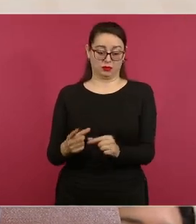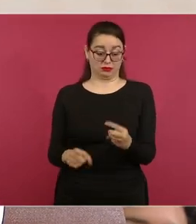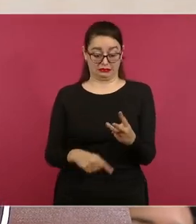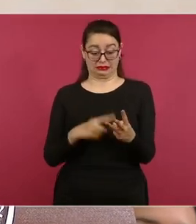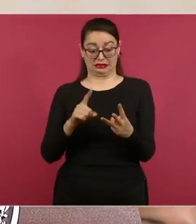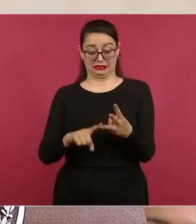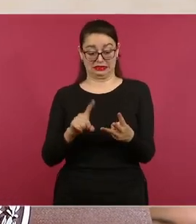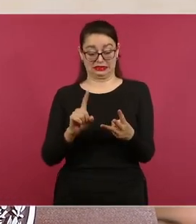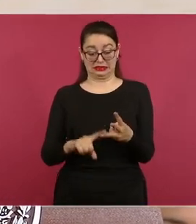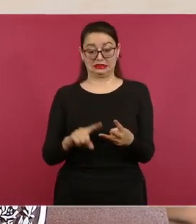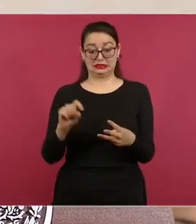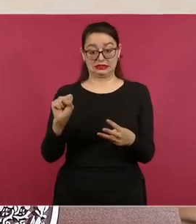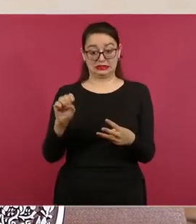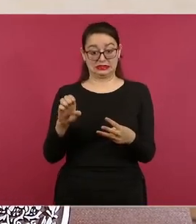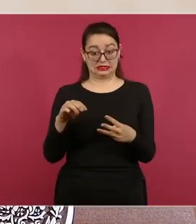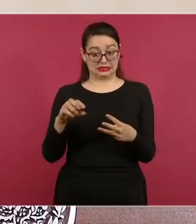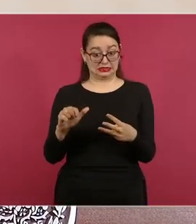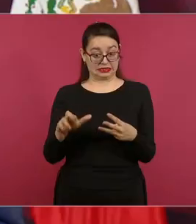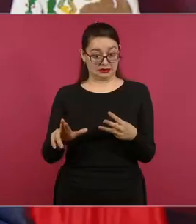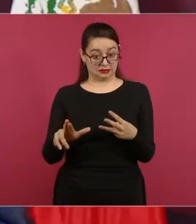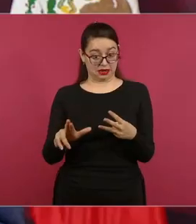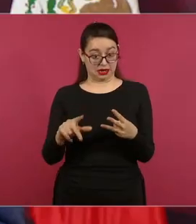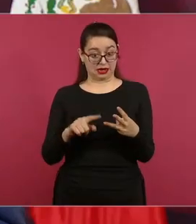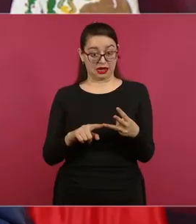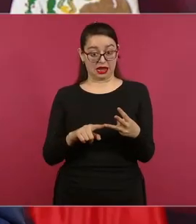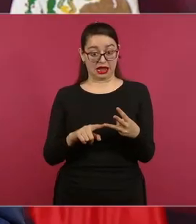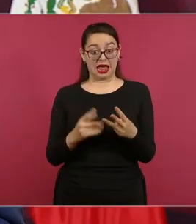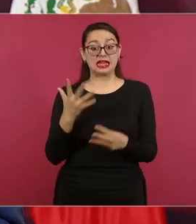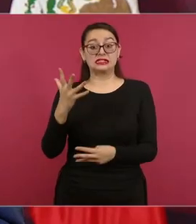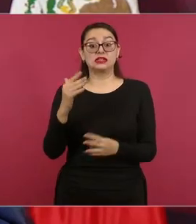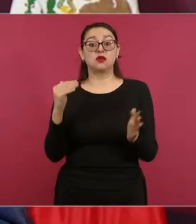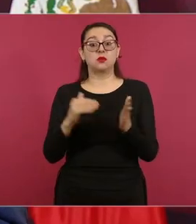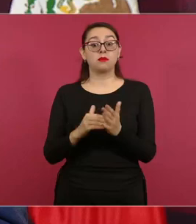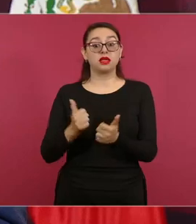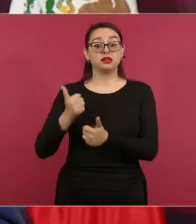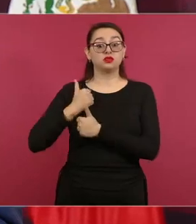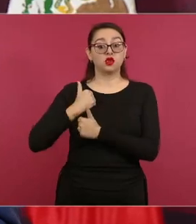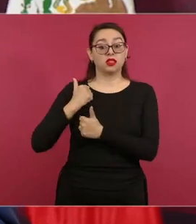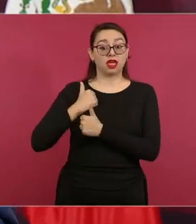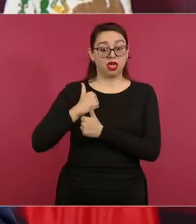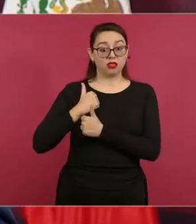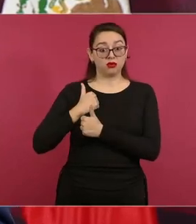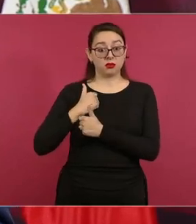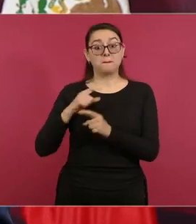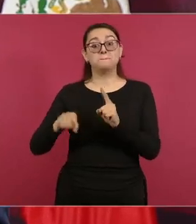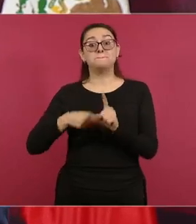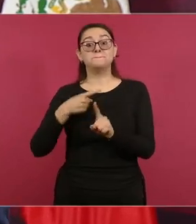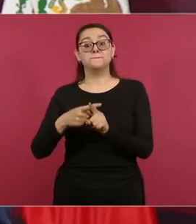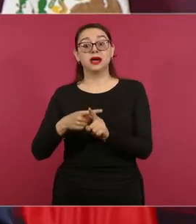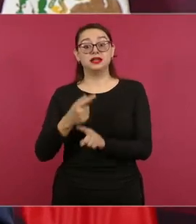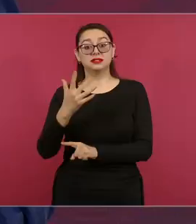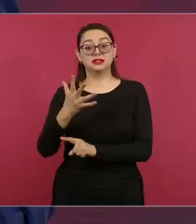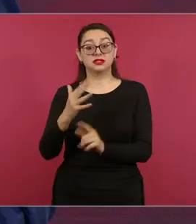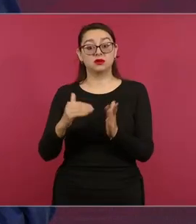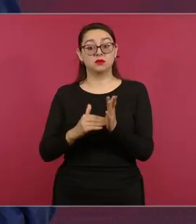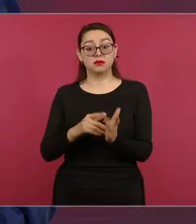que hablaba el general, cinco mil elementos de la defensa y cinco mil de la Guardia Nacional.